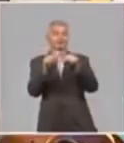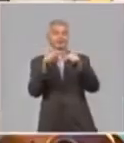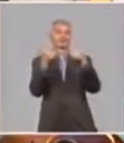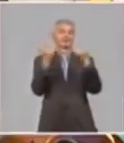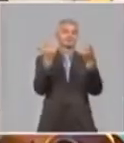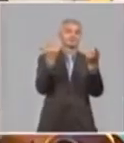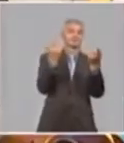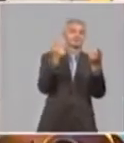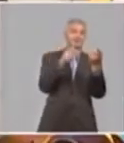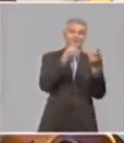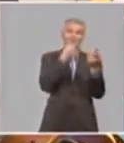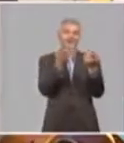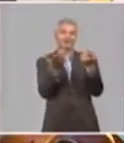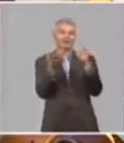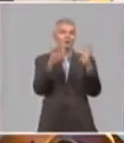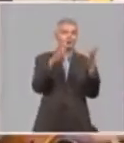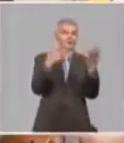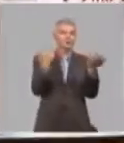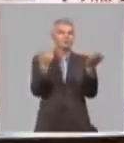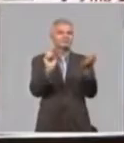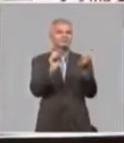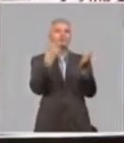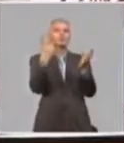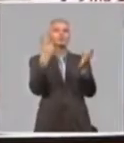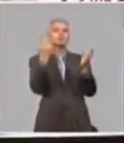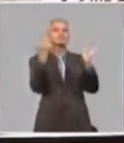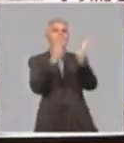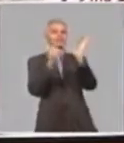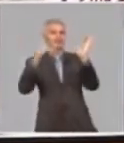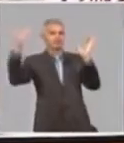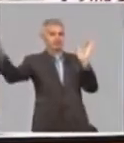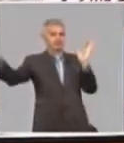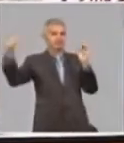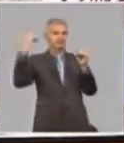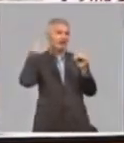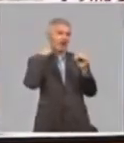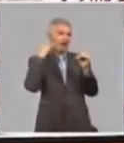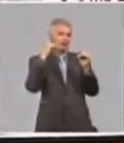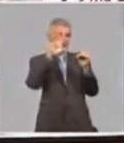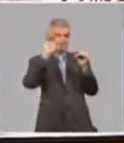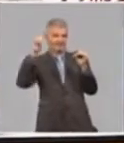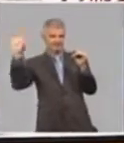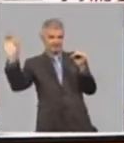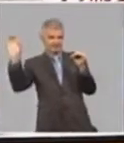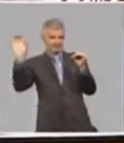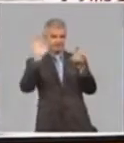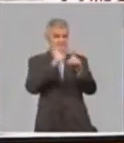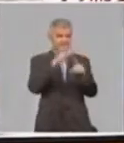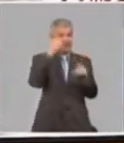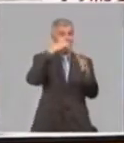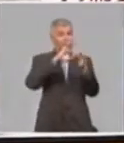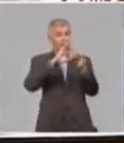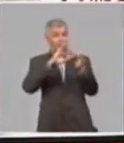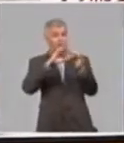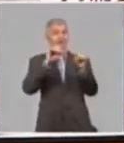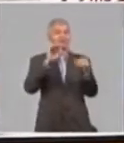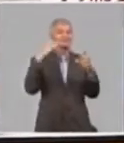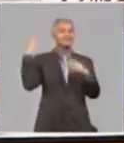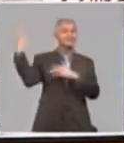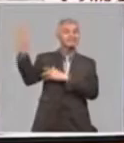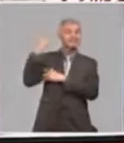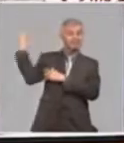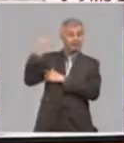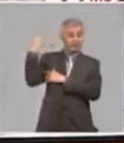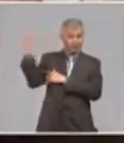para qué tiene que hacer el Para el segundo semestre. Es decir, recuerdo que la temporada ciclónica comienza el primero de junio hasta el